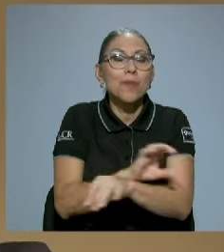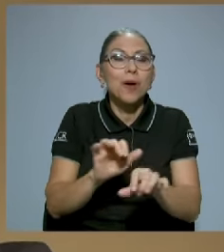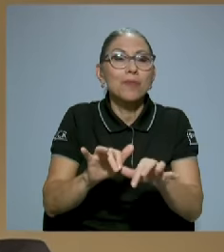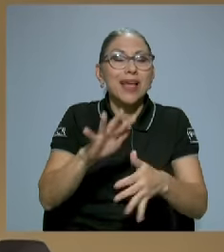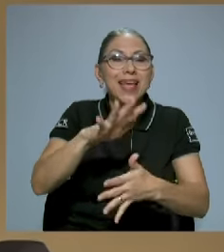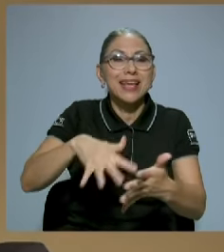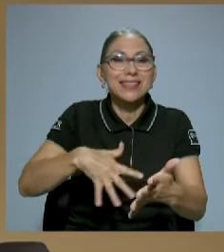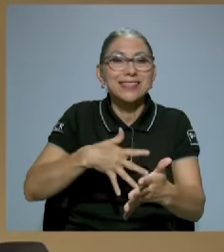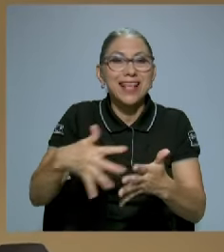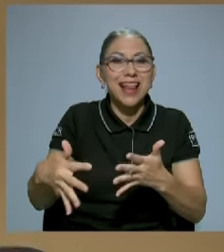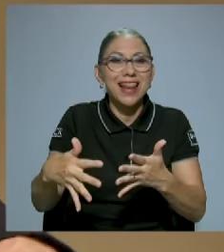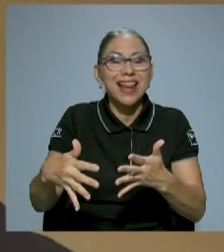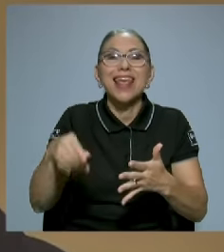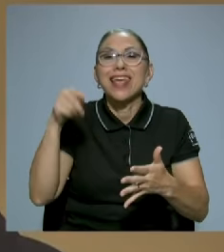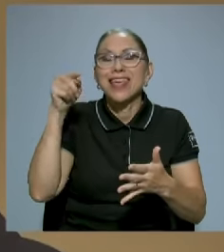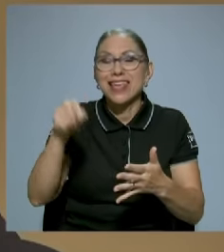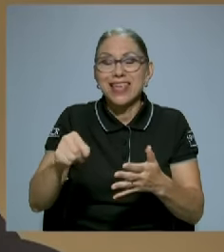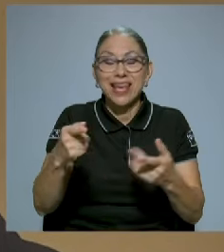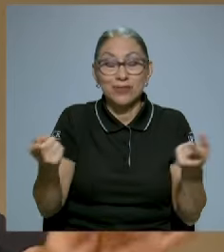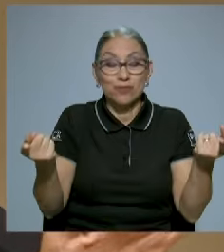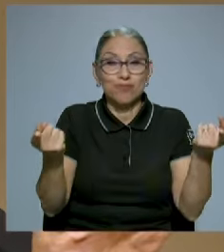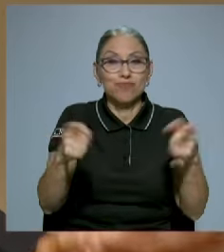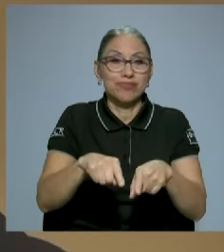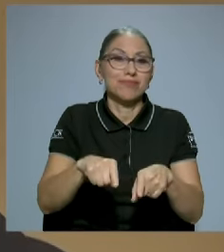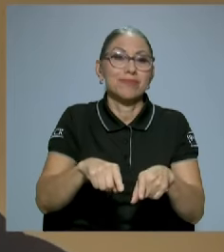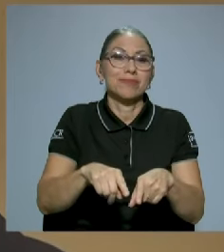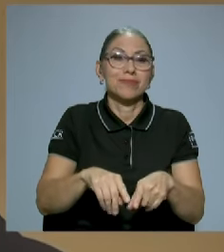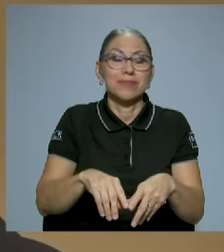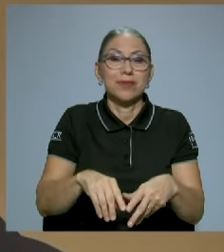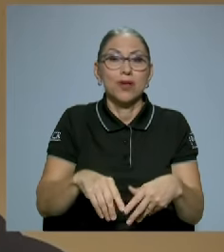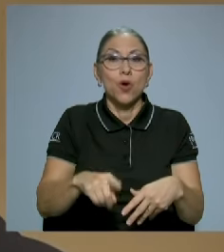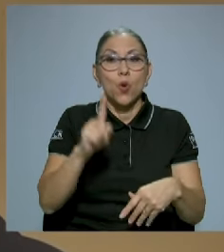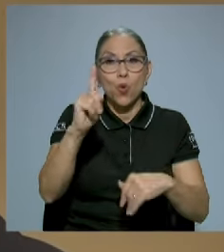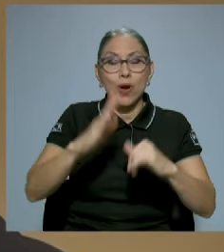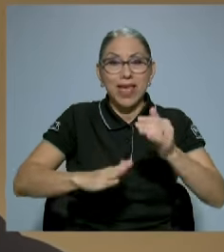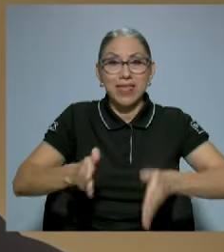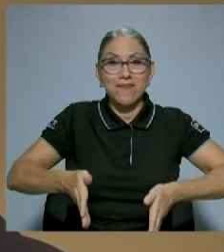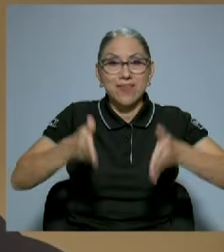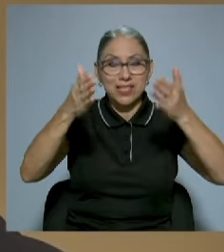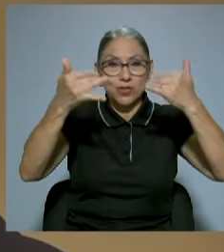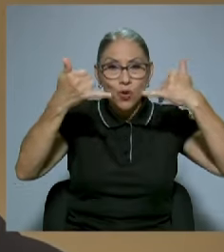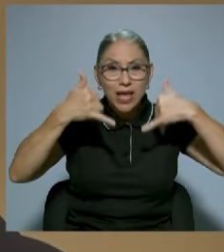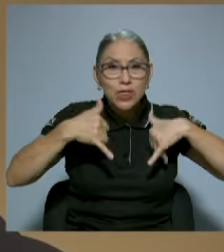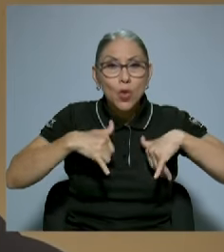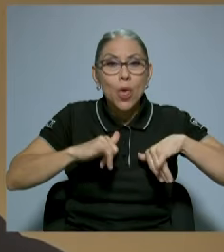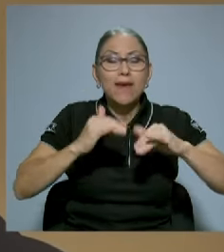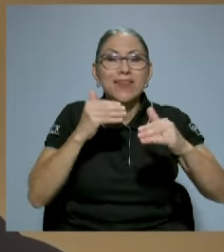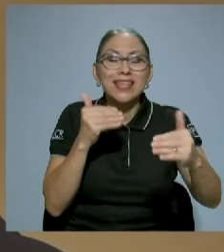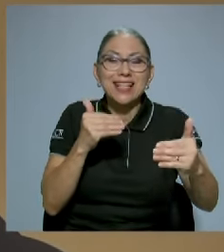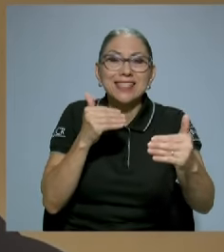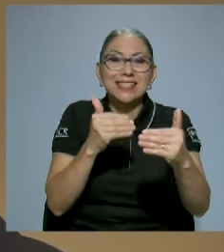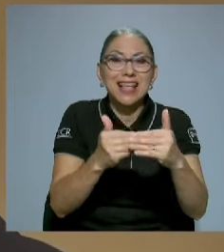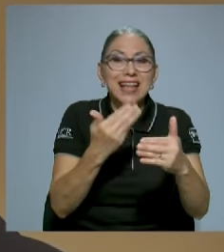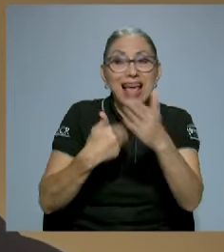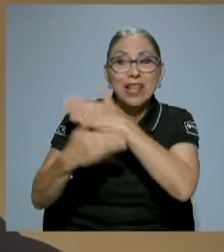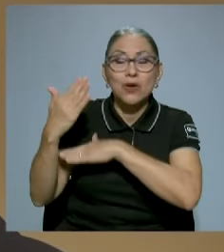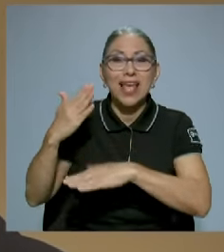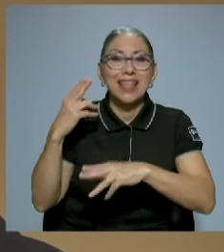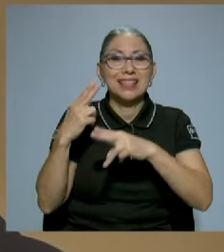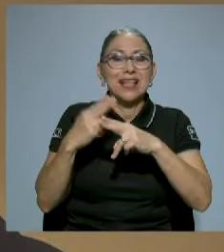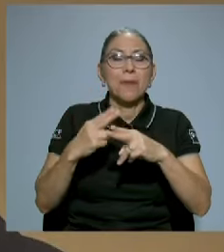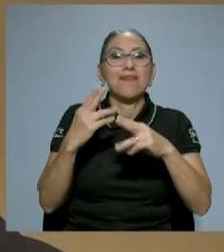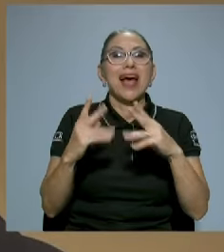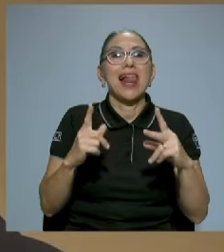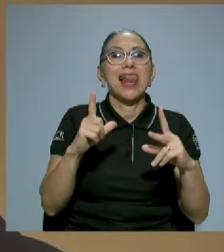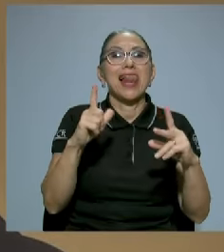edificio que todavía está relativamente cerca de lo que se llamaba La Casa de los Vigueres.